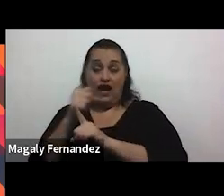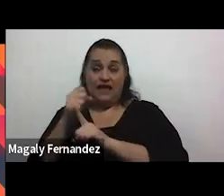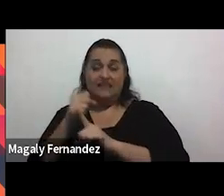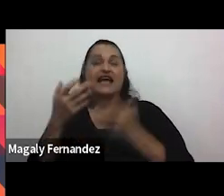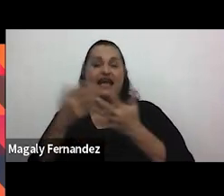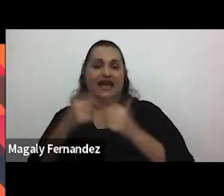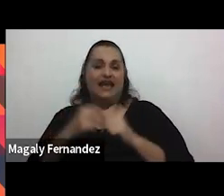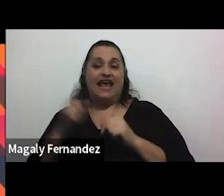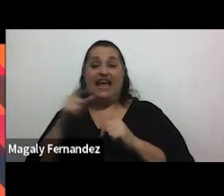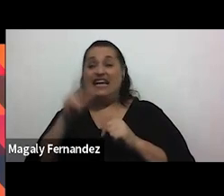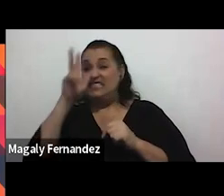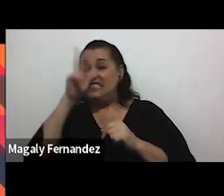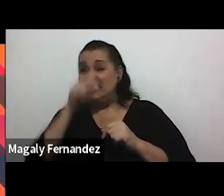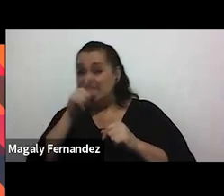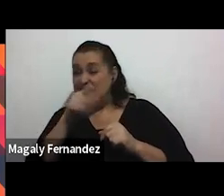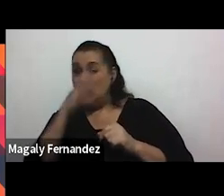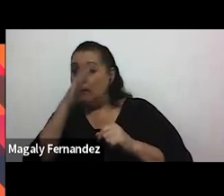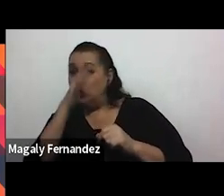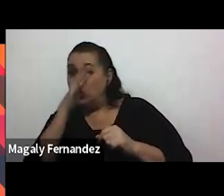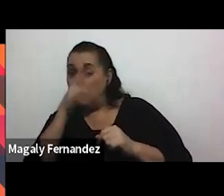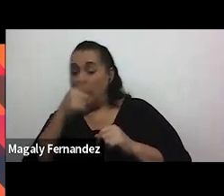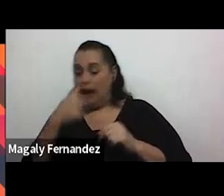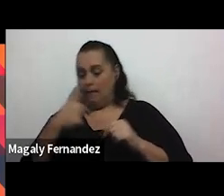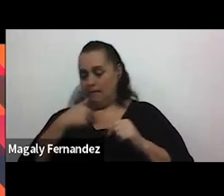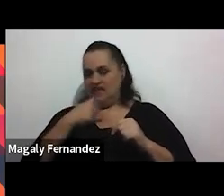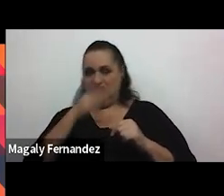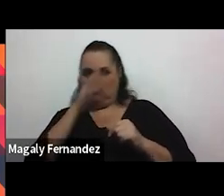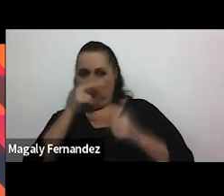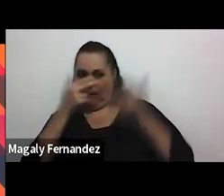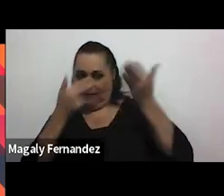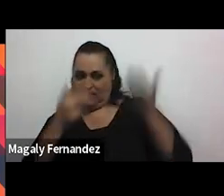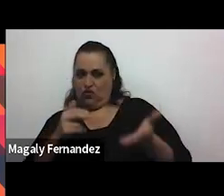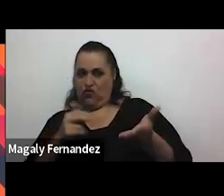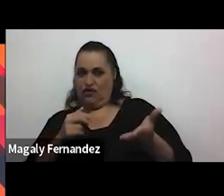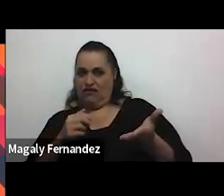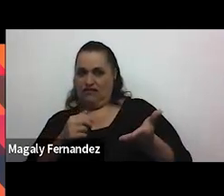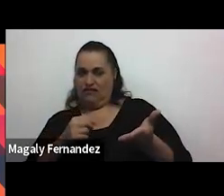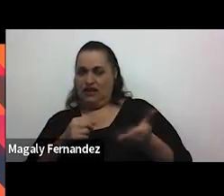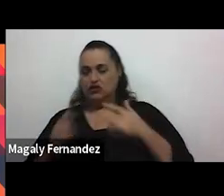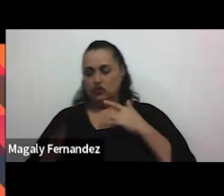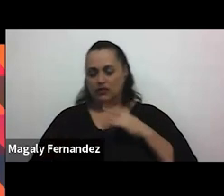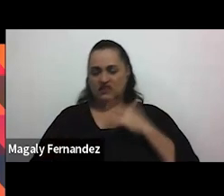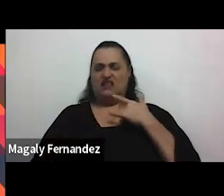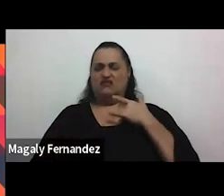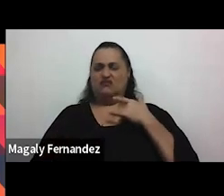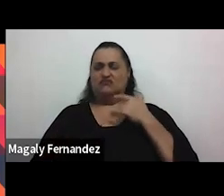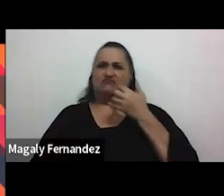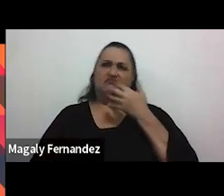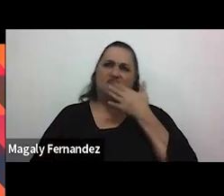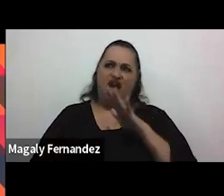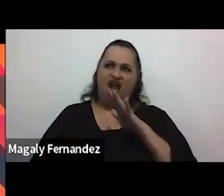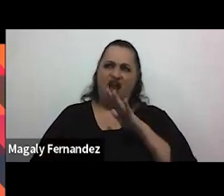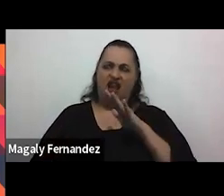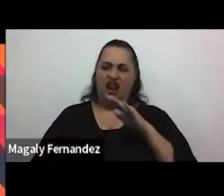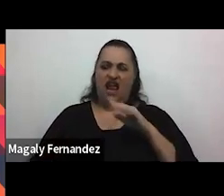cuando ese chiste esa burla es sobre mí donde me está haciendo sentir lastimada donde estoy siendo objeto